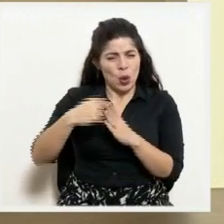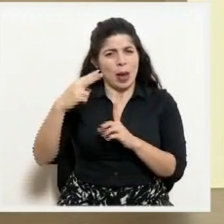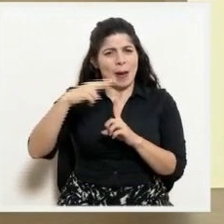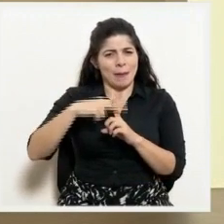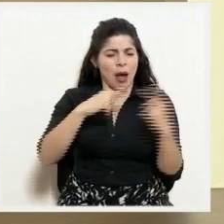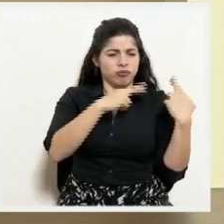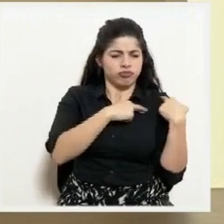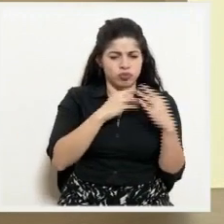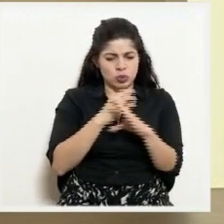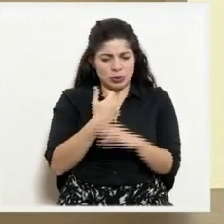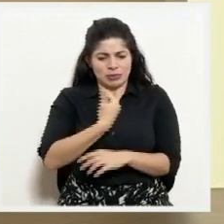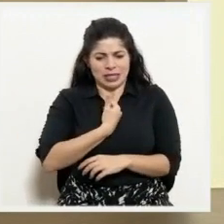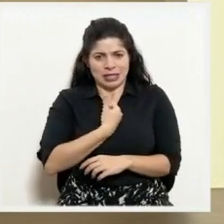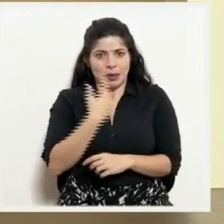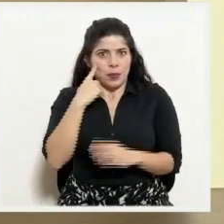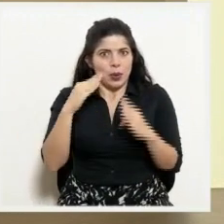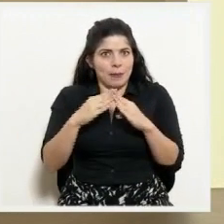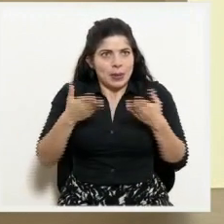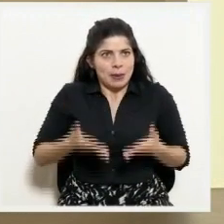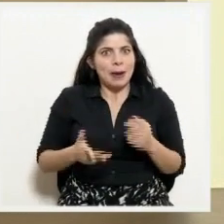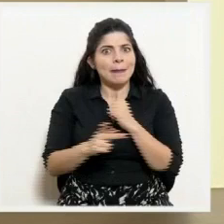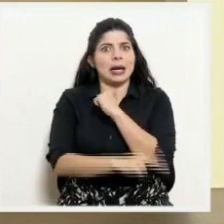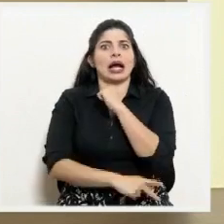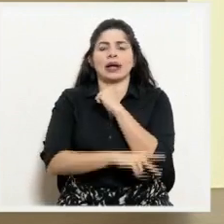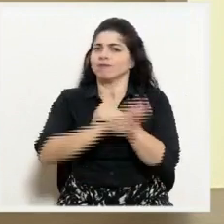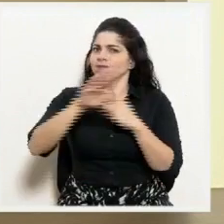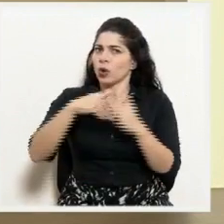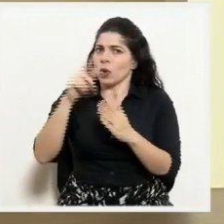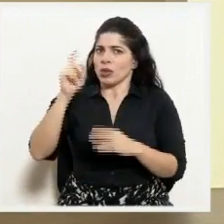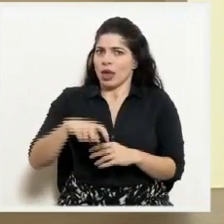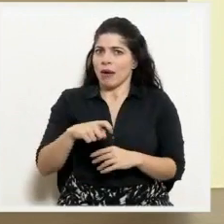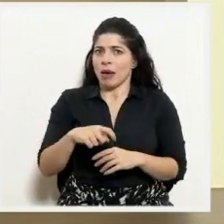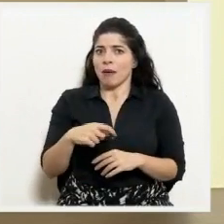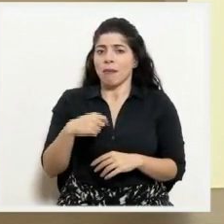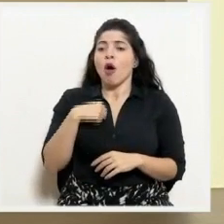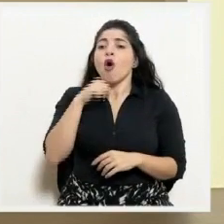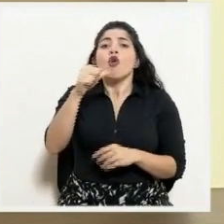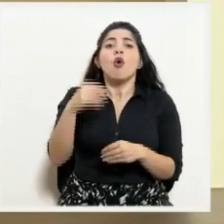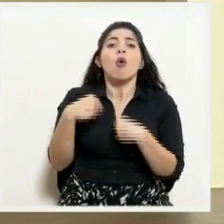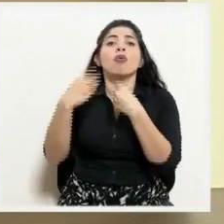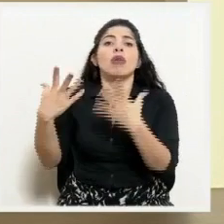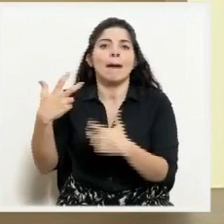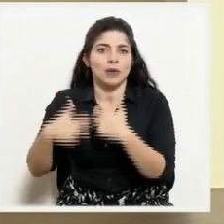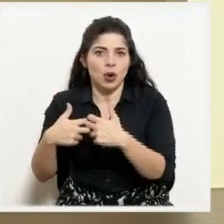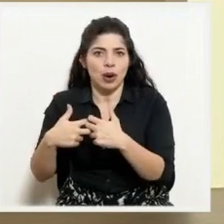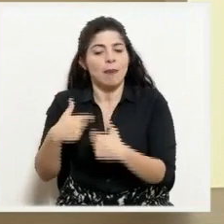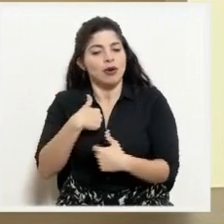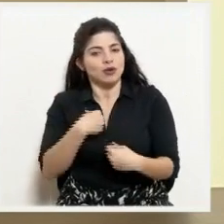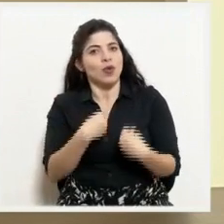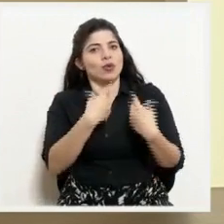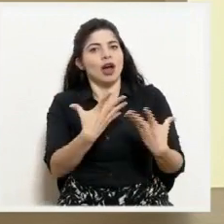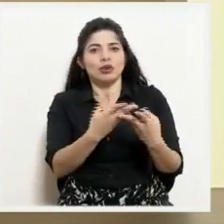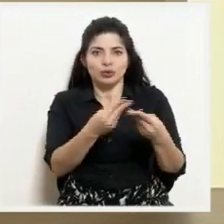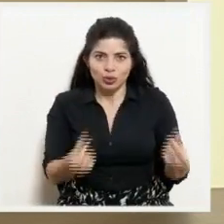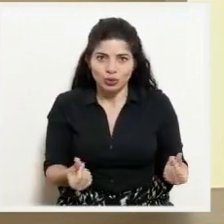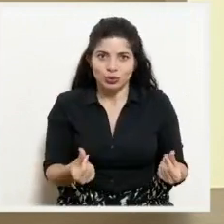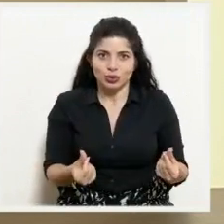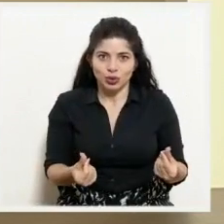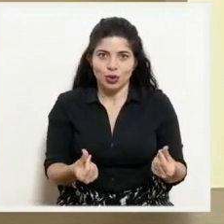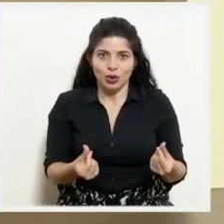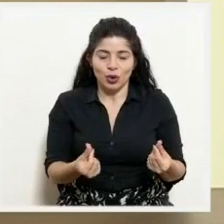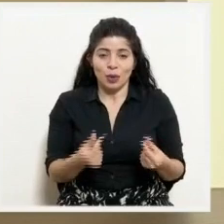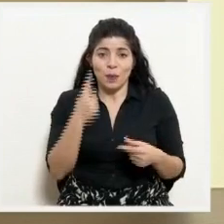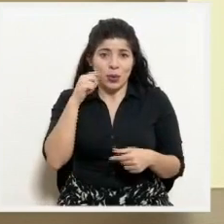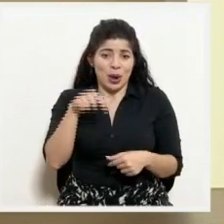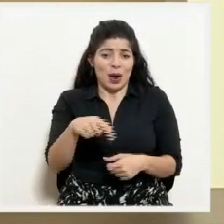como habitantes de este país para no ser parte del problema sino parte de la solución en